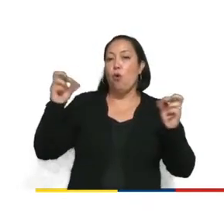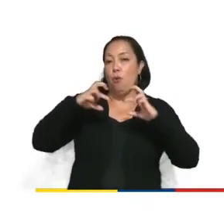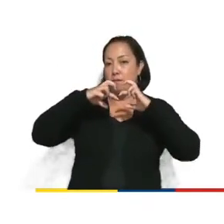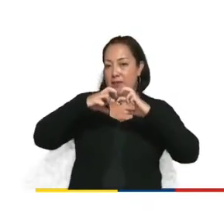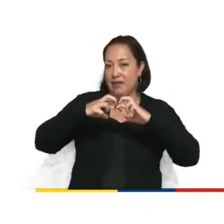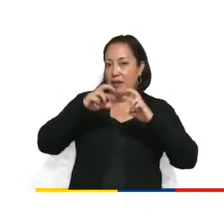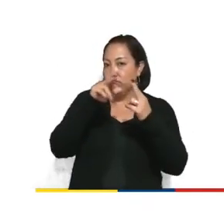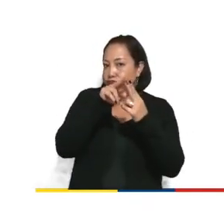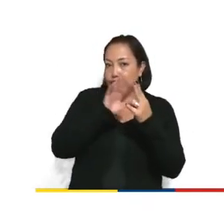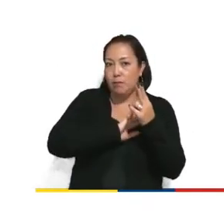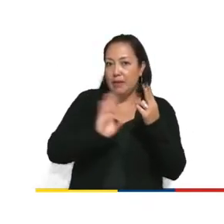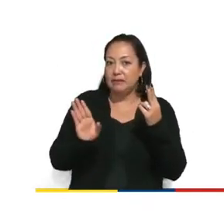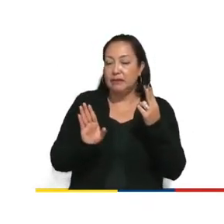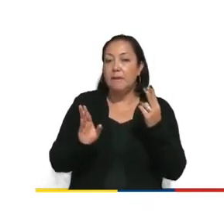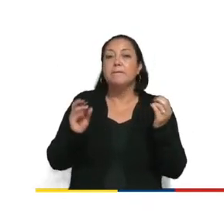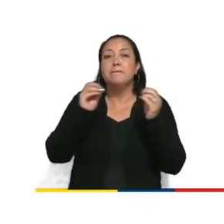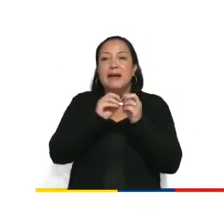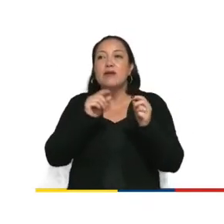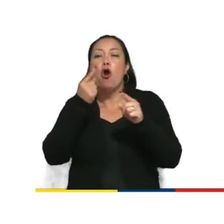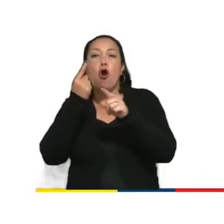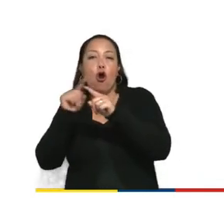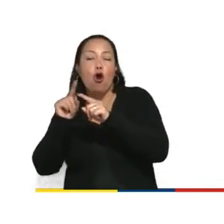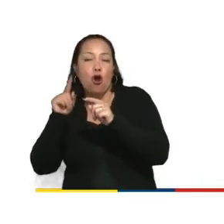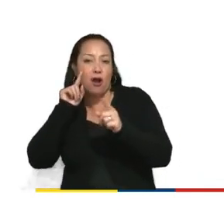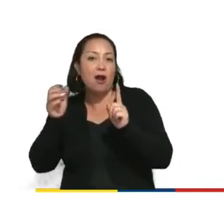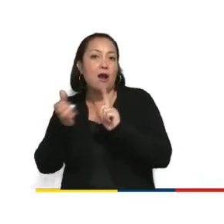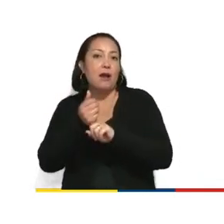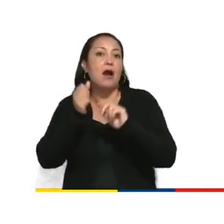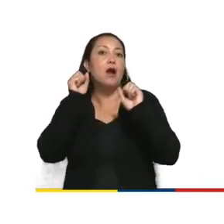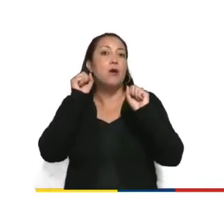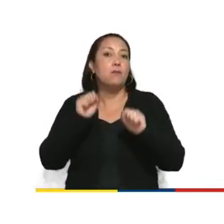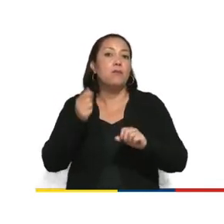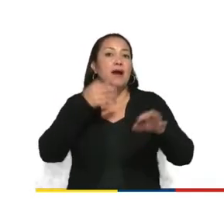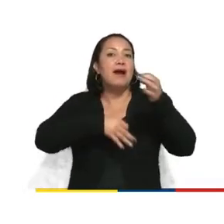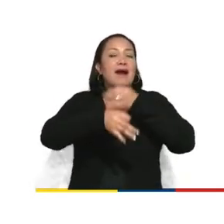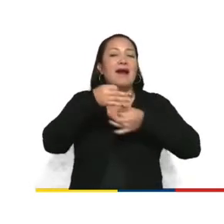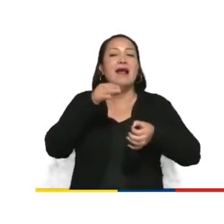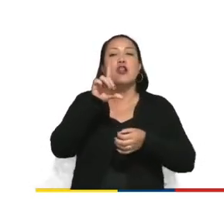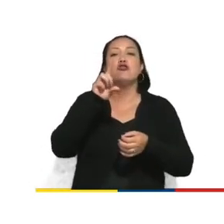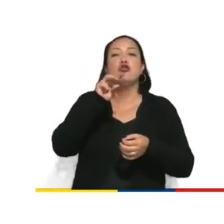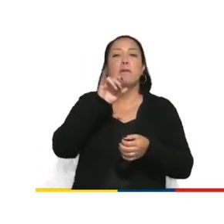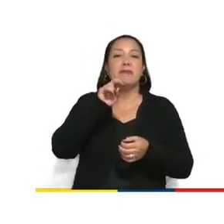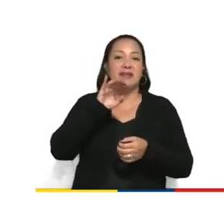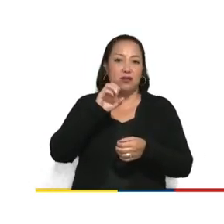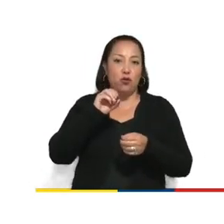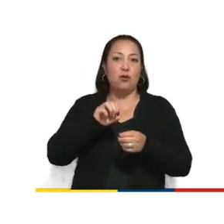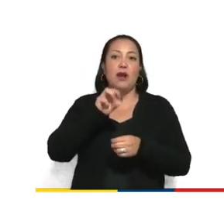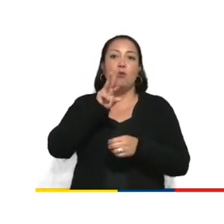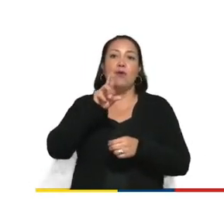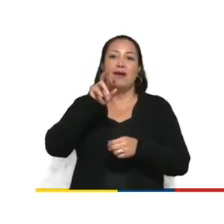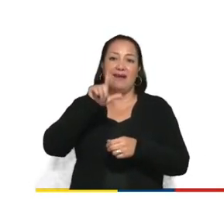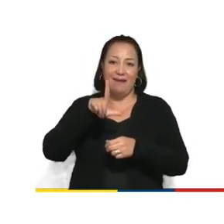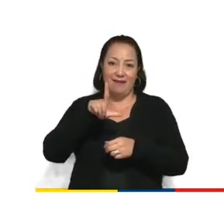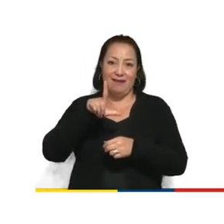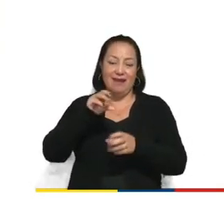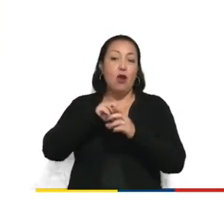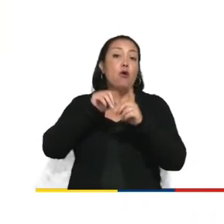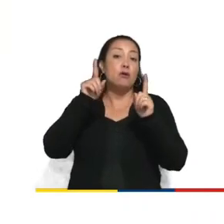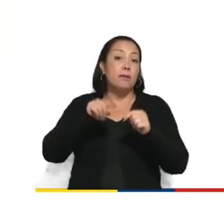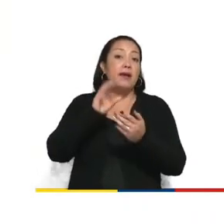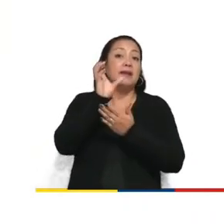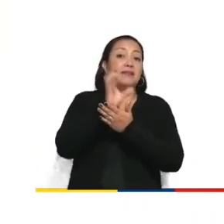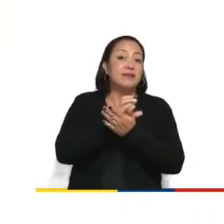para identificar a la aplicación, que sería el nombre de dominio o la dirección URL. También el certificado